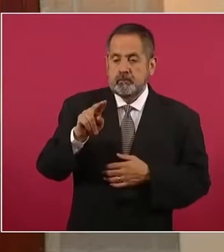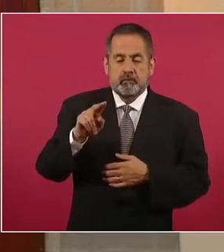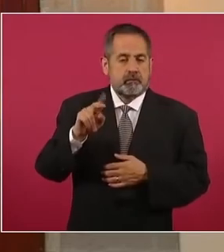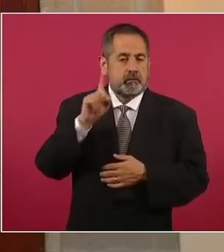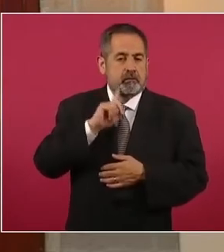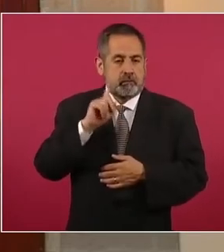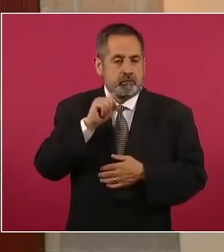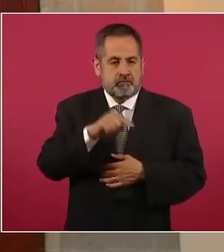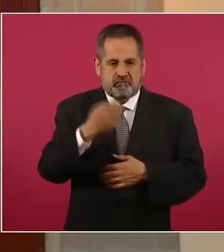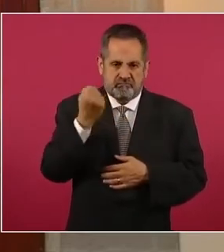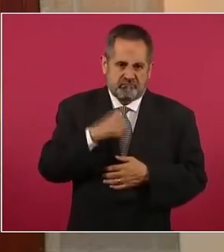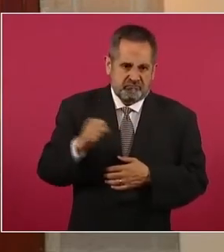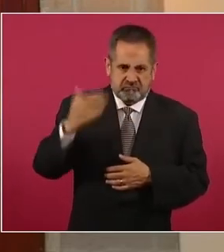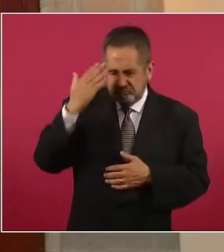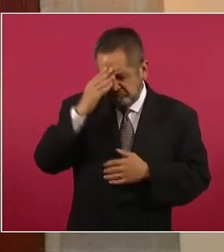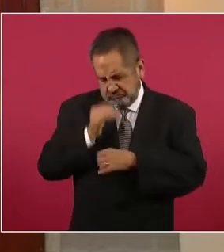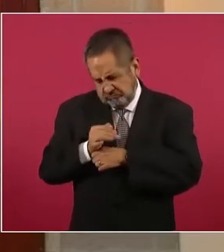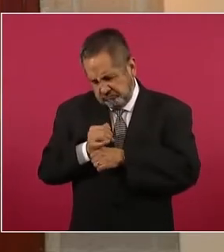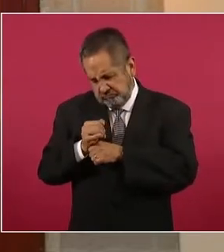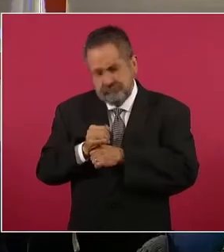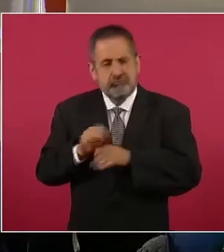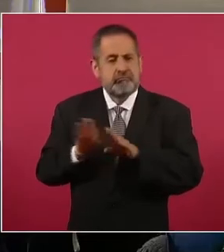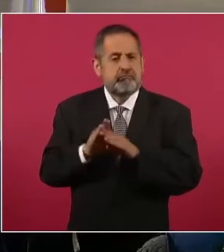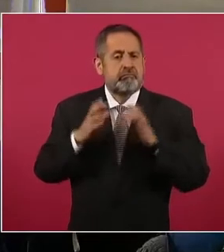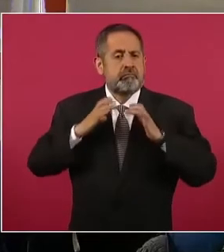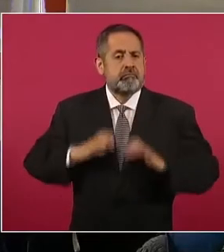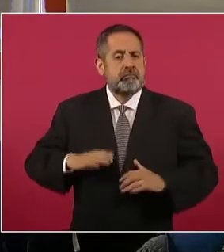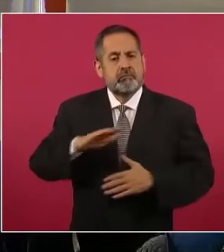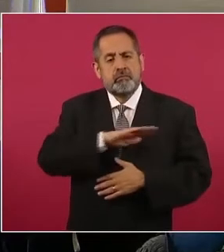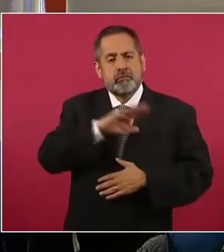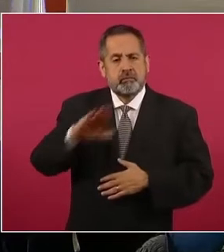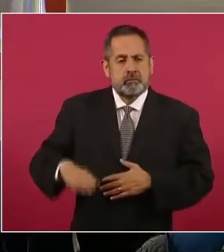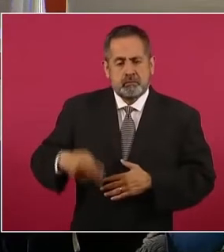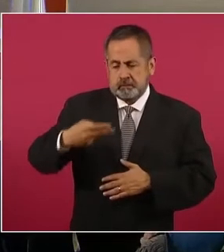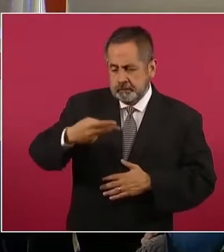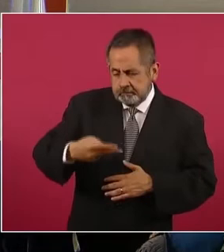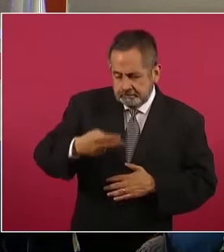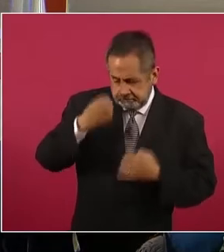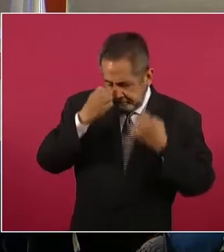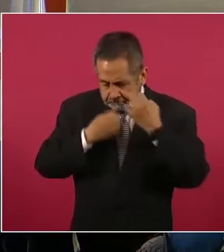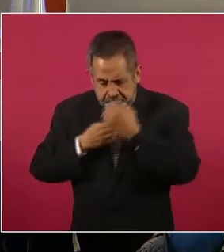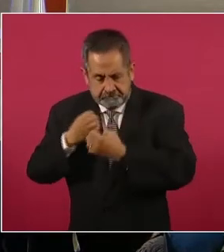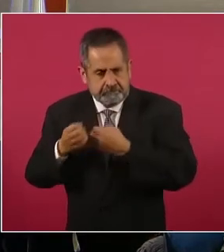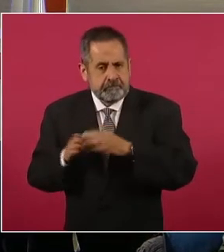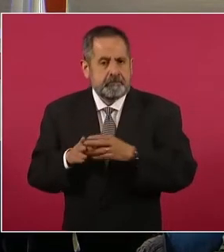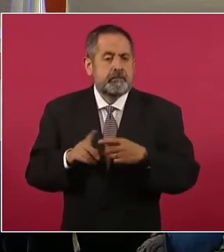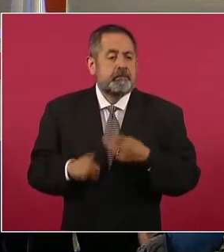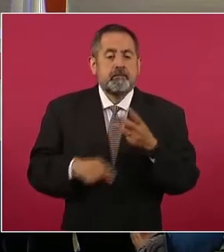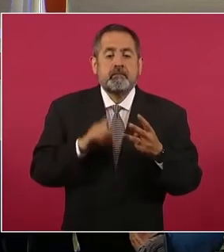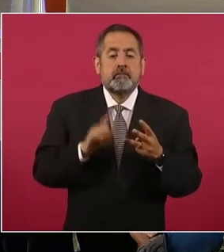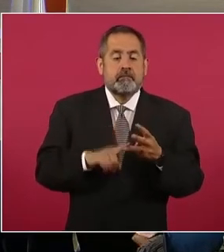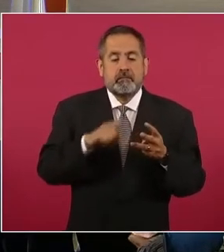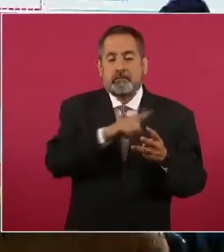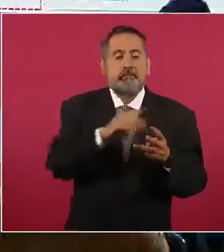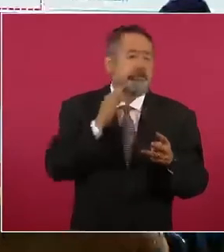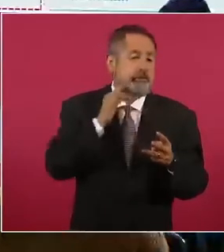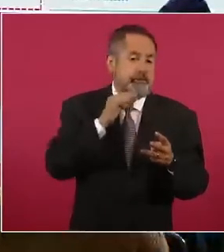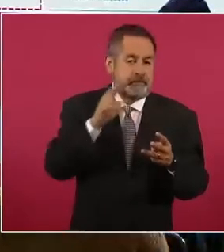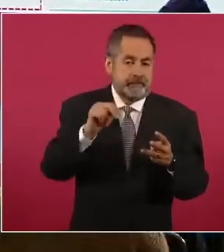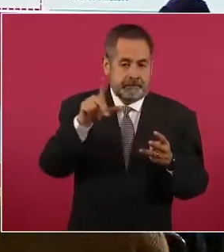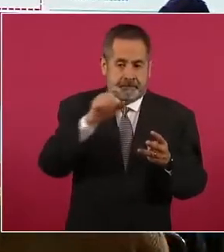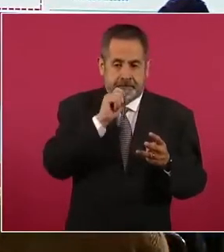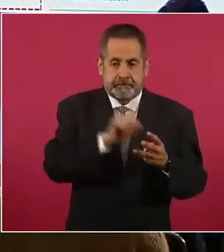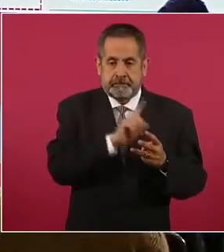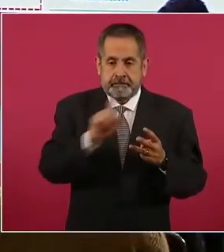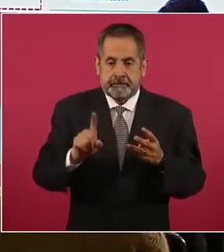forenses, que es un especialista forense. Hay un equipo legista de la Fiscalía de Nuevo León, hay también de la